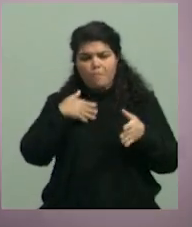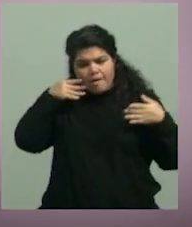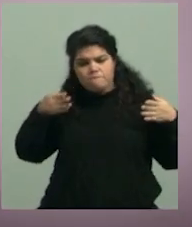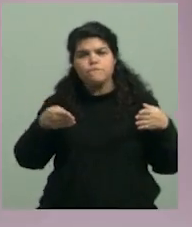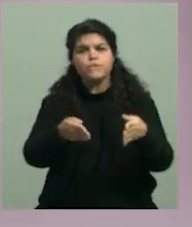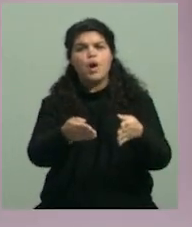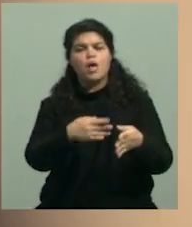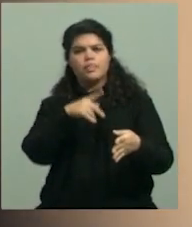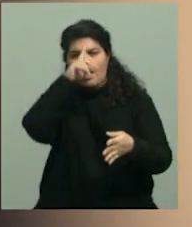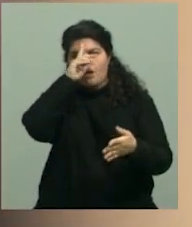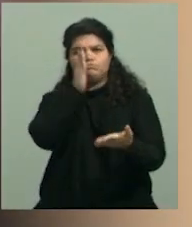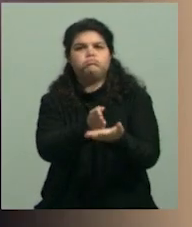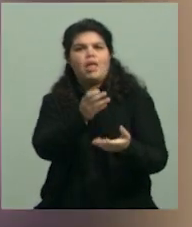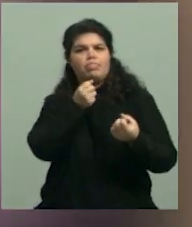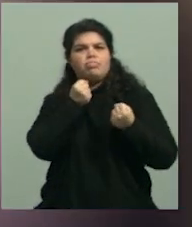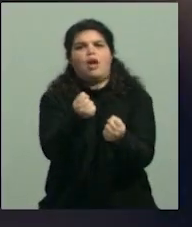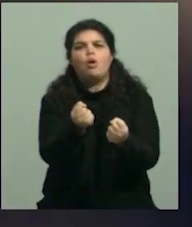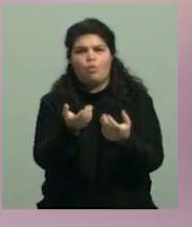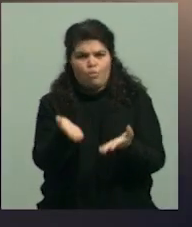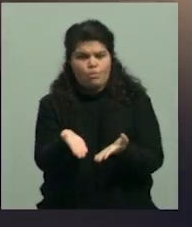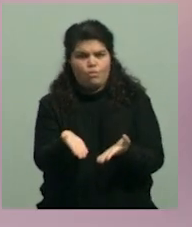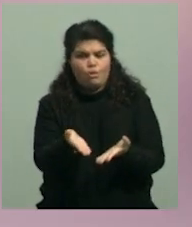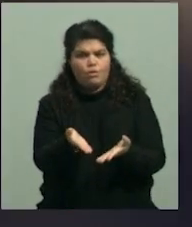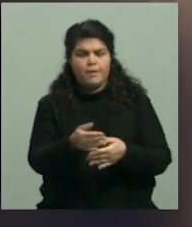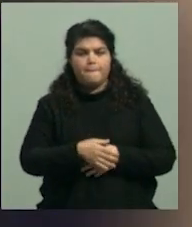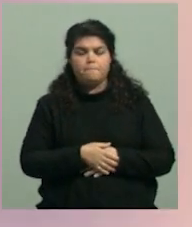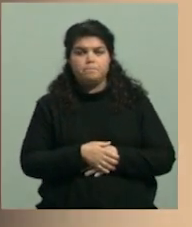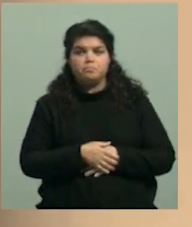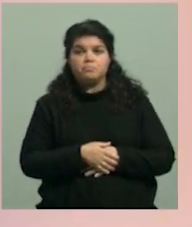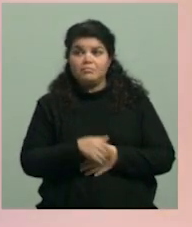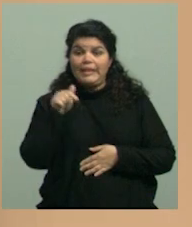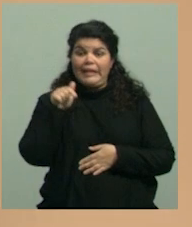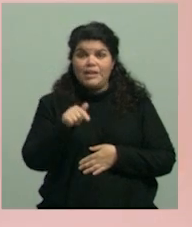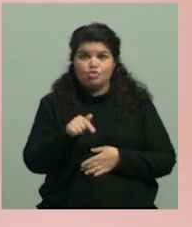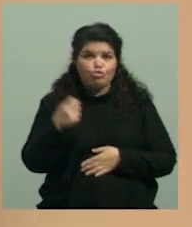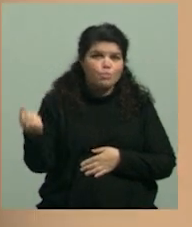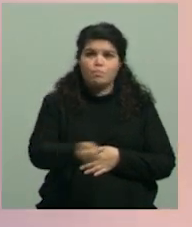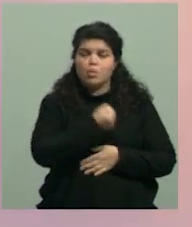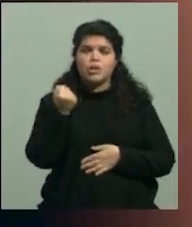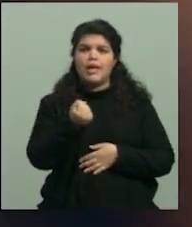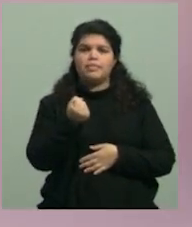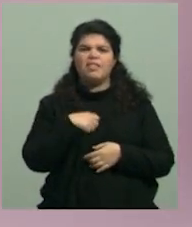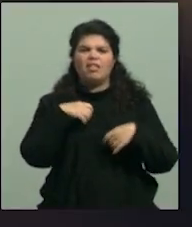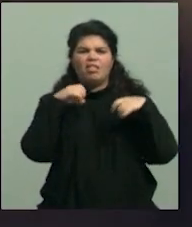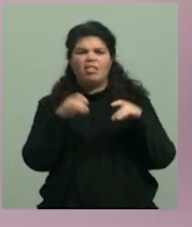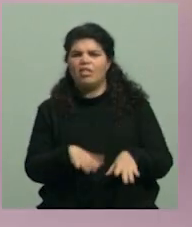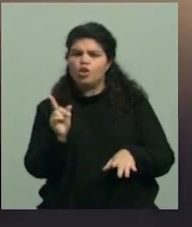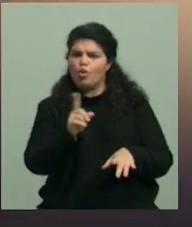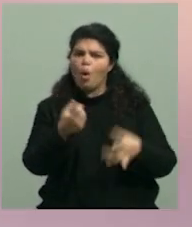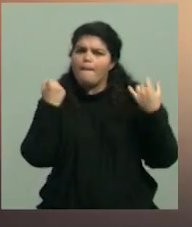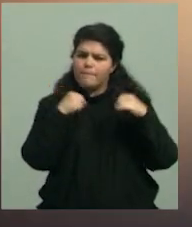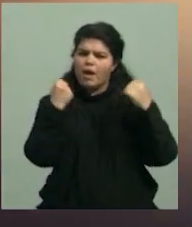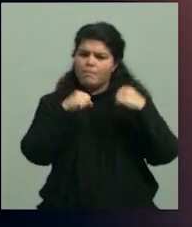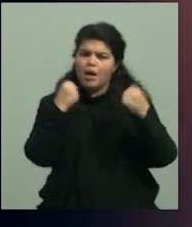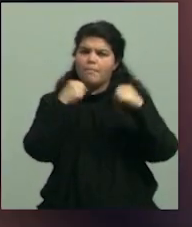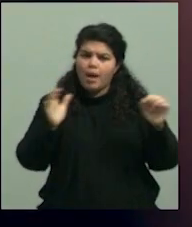es una forma de levantarse ante la vida. Así que entendemos que entrenar ese espíritu es lo más importante que tiene nuestro